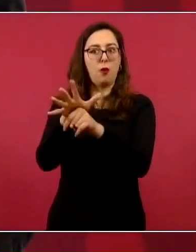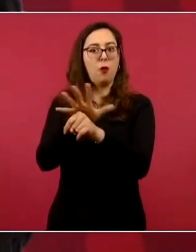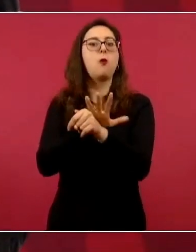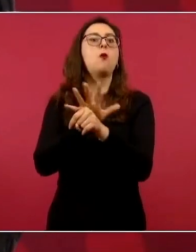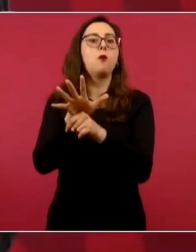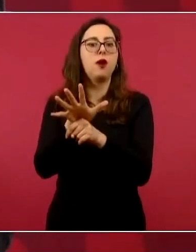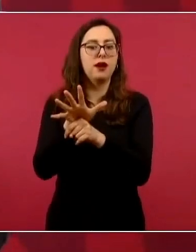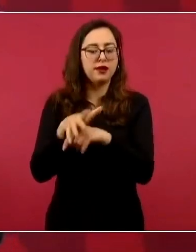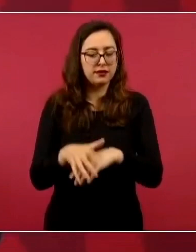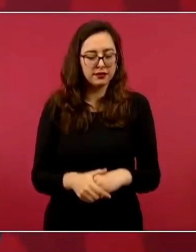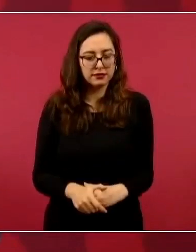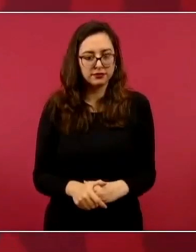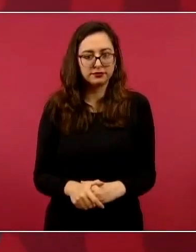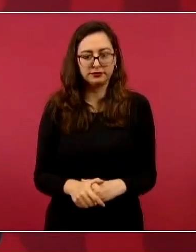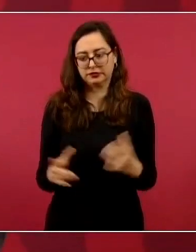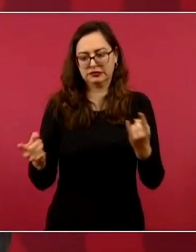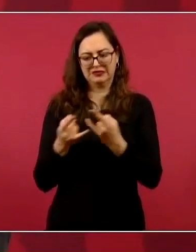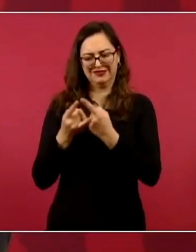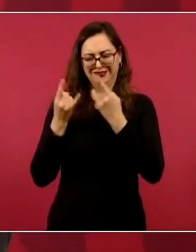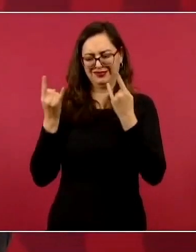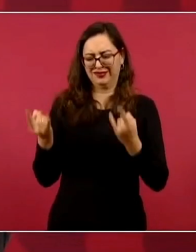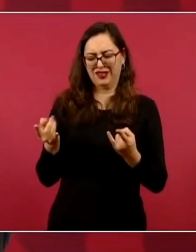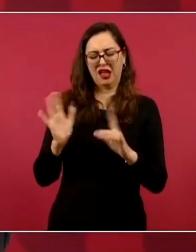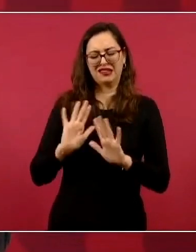la historia,